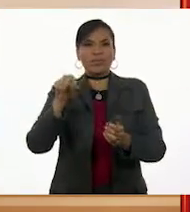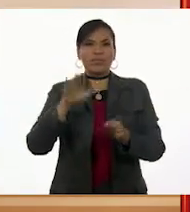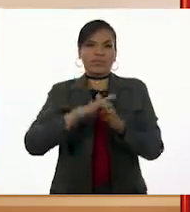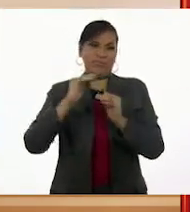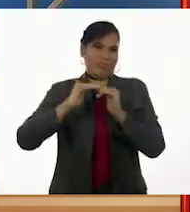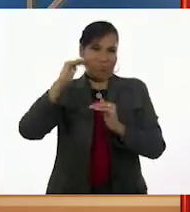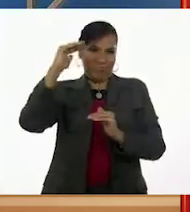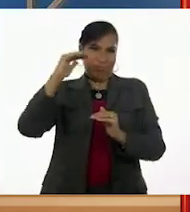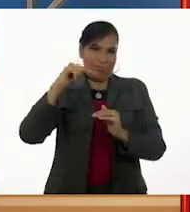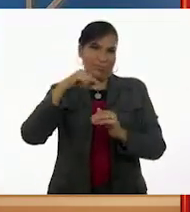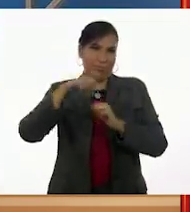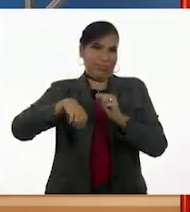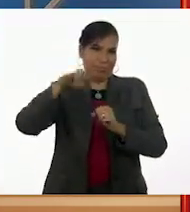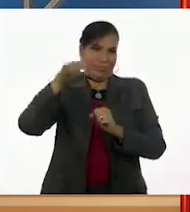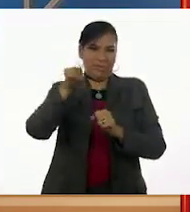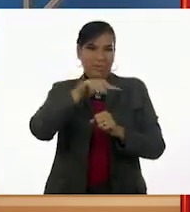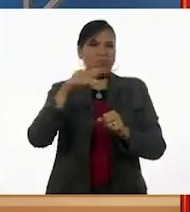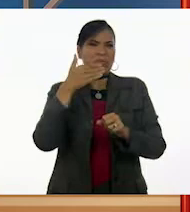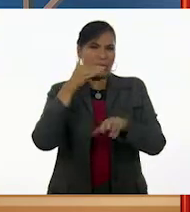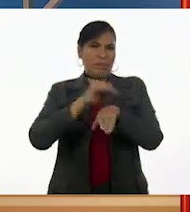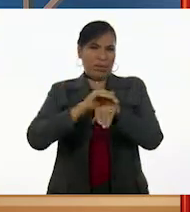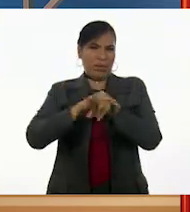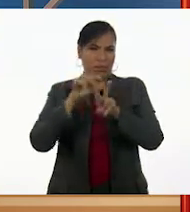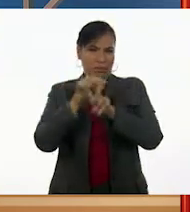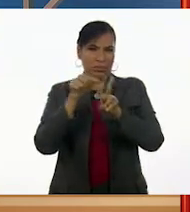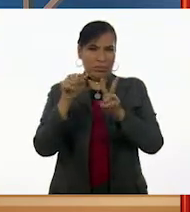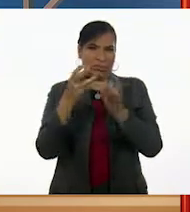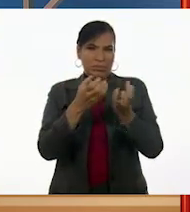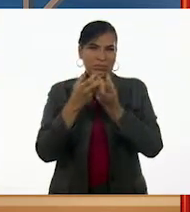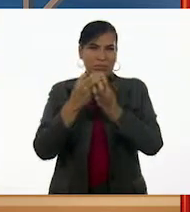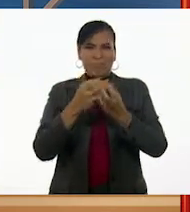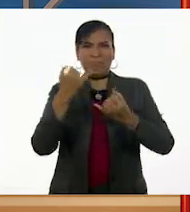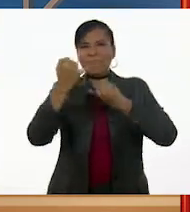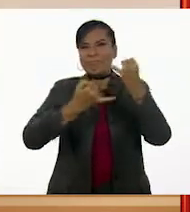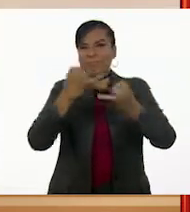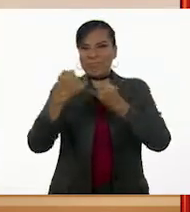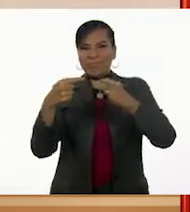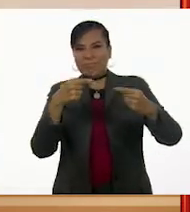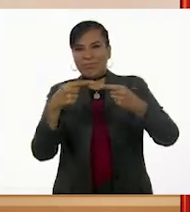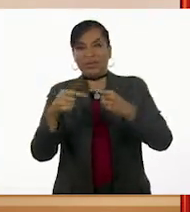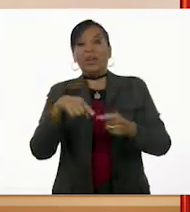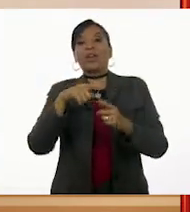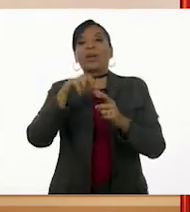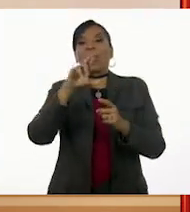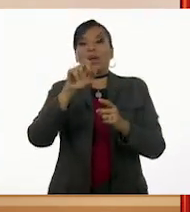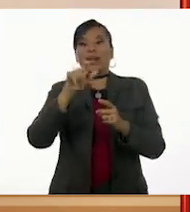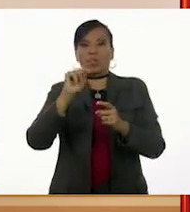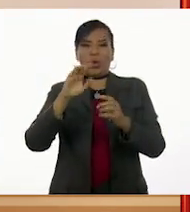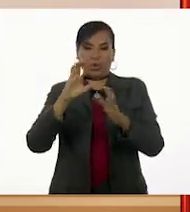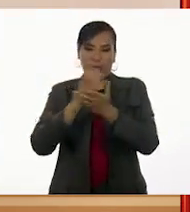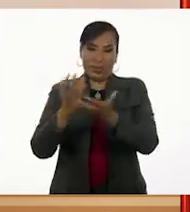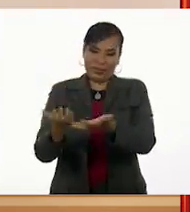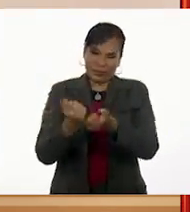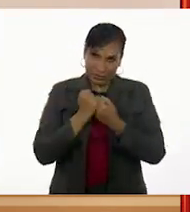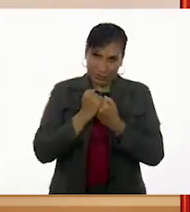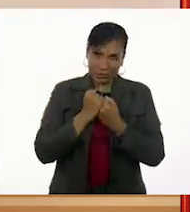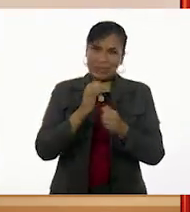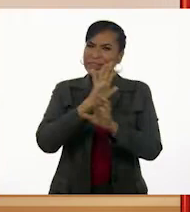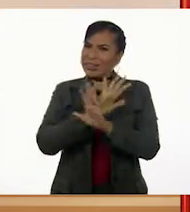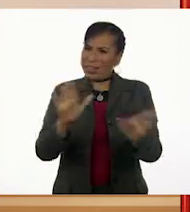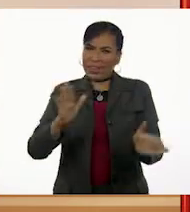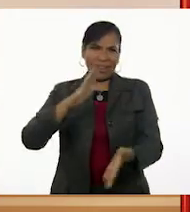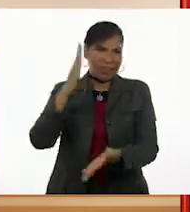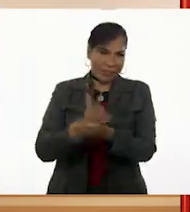de años mayor que él, pero se llevan muy bien. Tras un forcejeo juguetón, Roberto recuperó su cuaderno y le dijo, ¡Ya